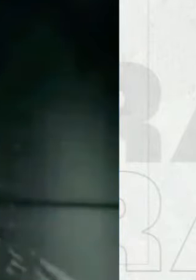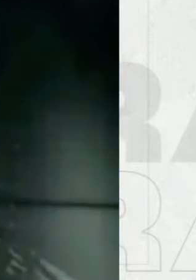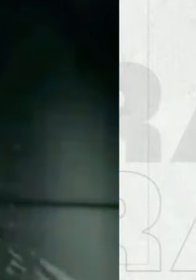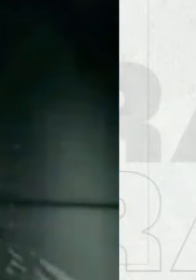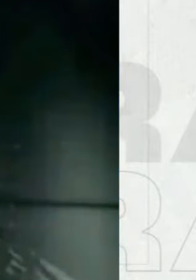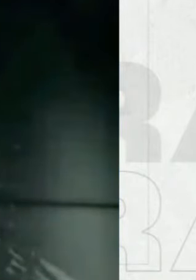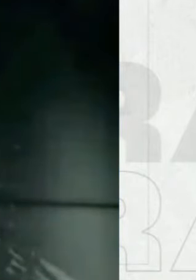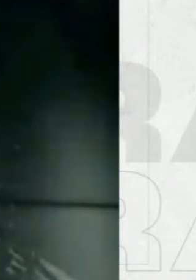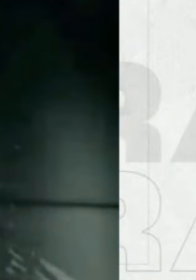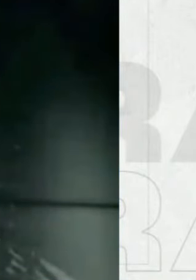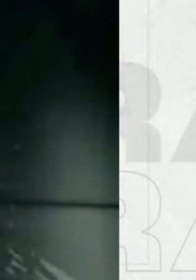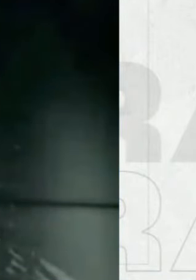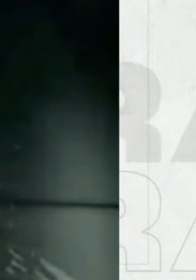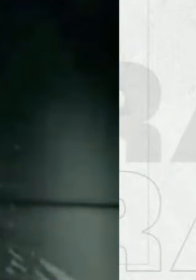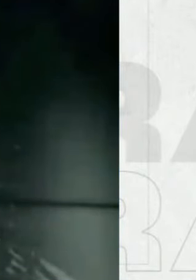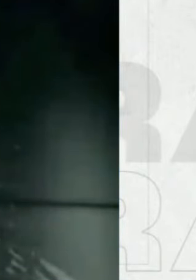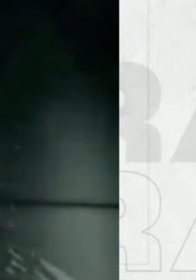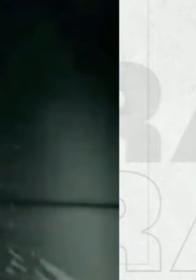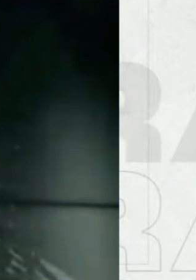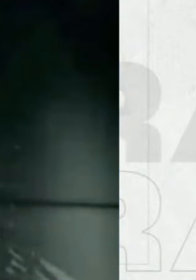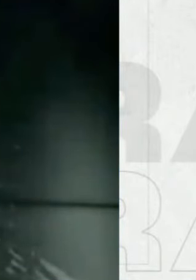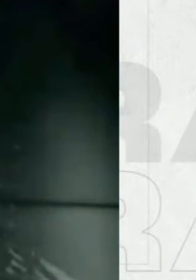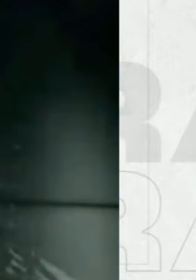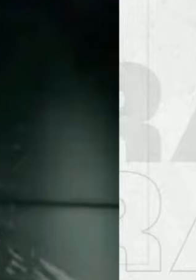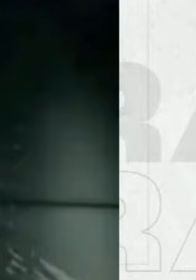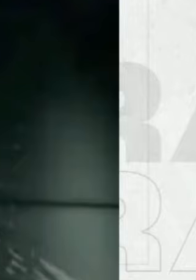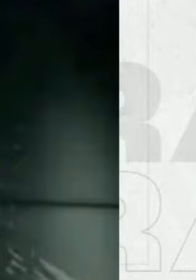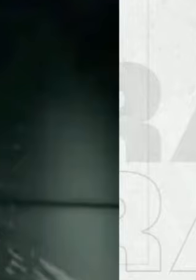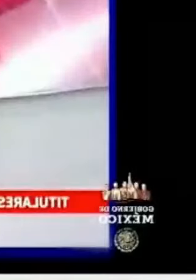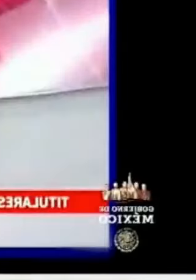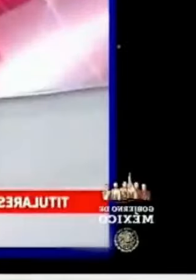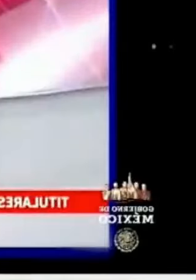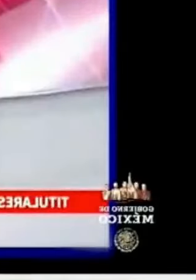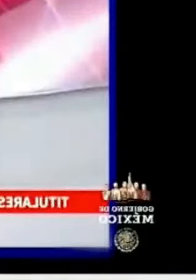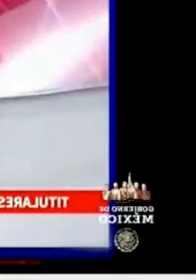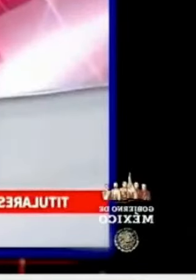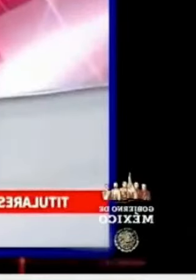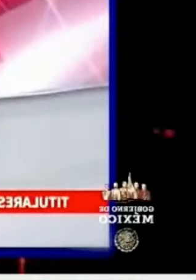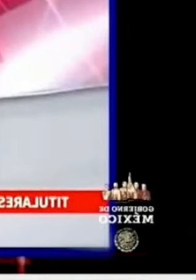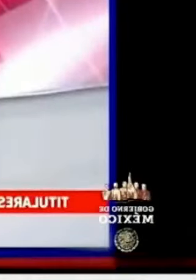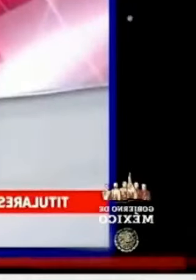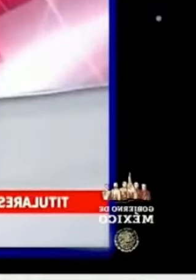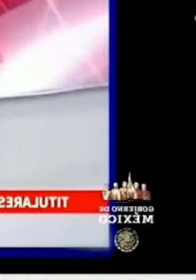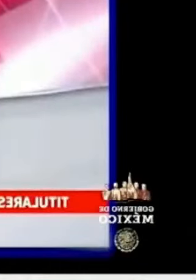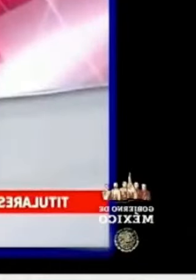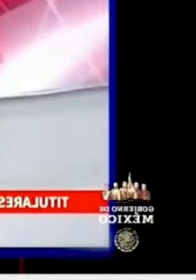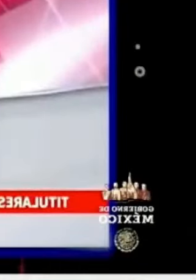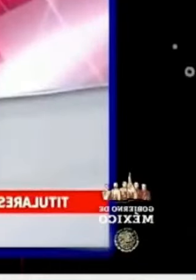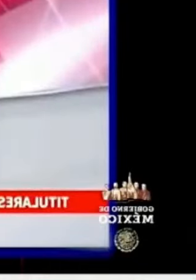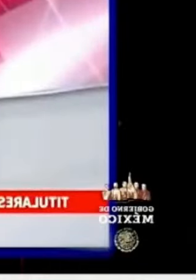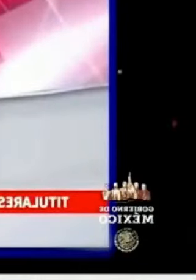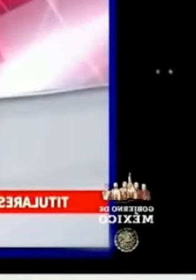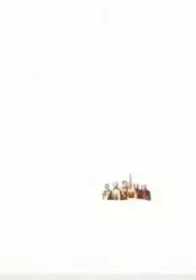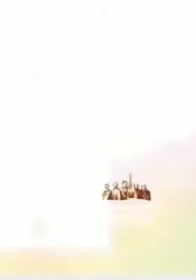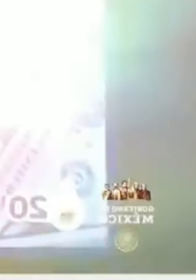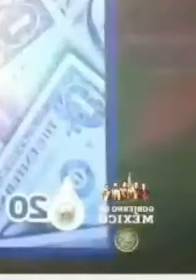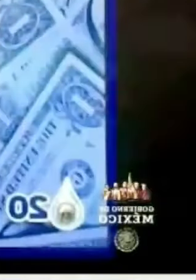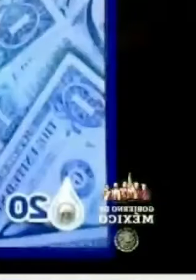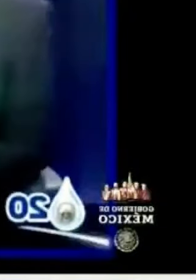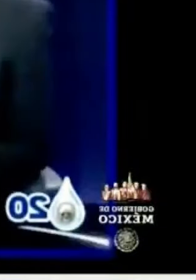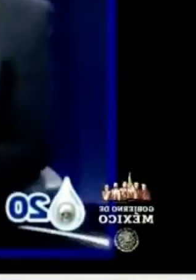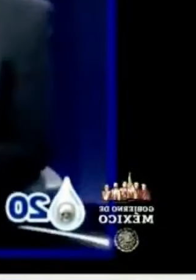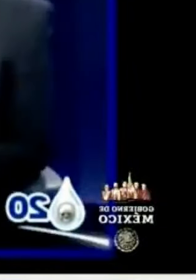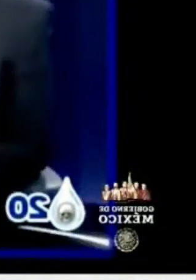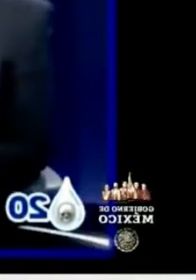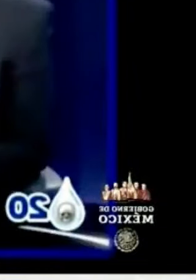marcha del plan C del presidente López Obrador ha puesto nerviosos por segundo día, en esta semana, a los mercados. Pues